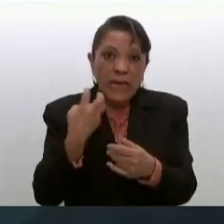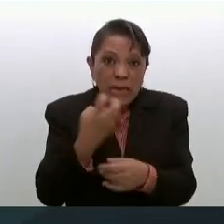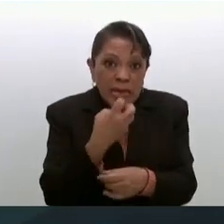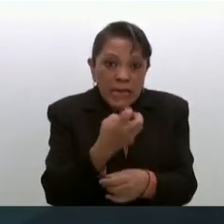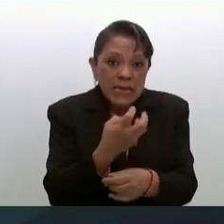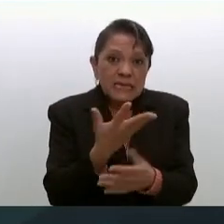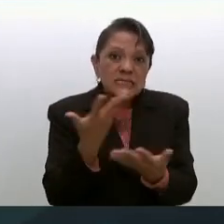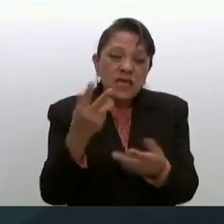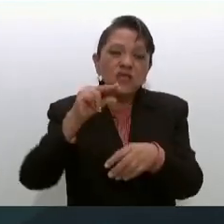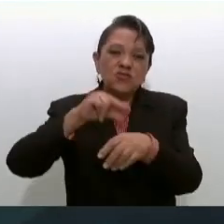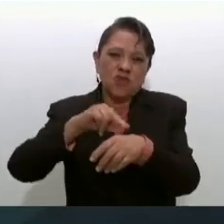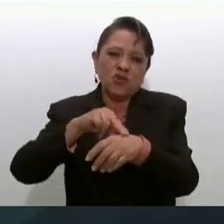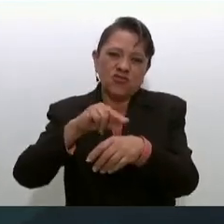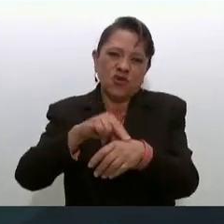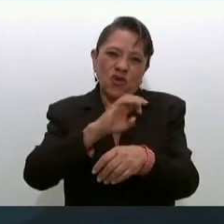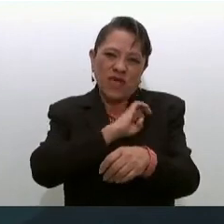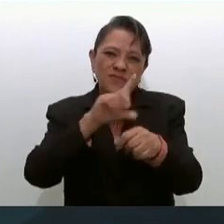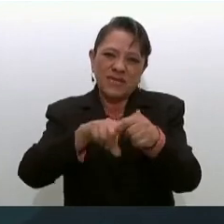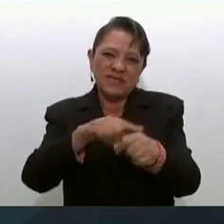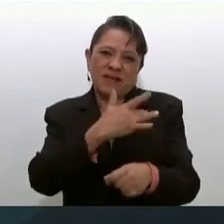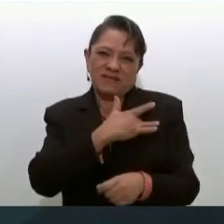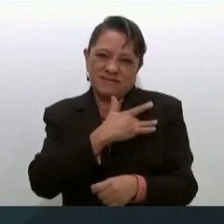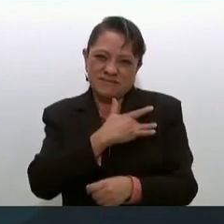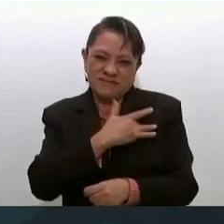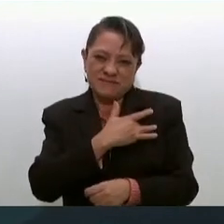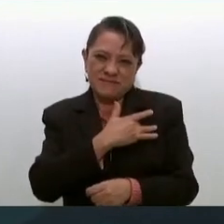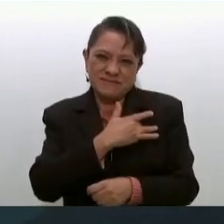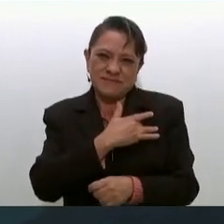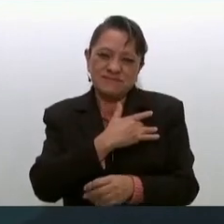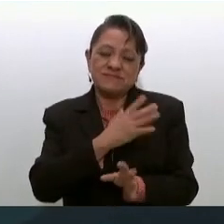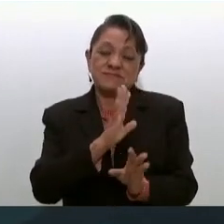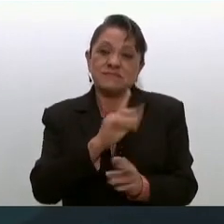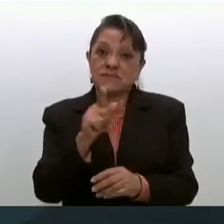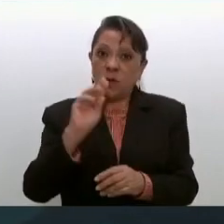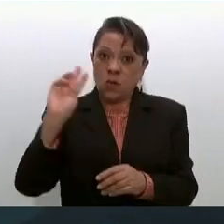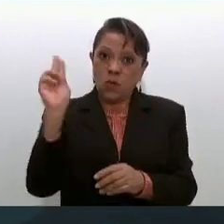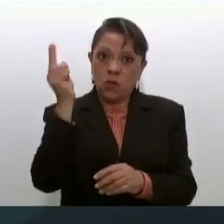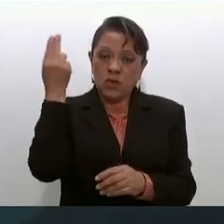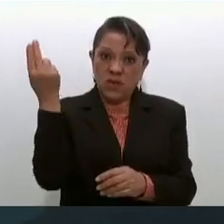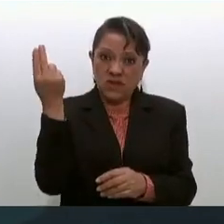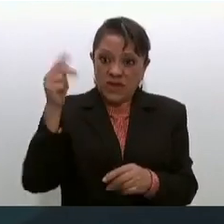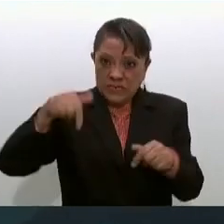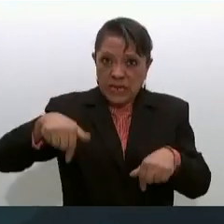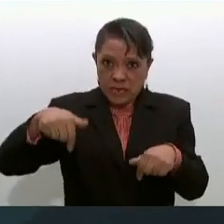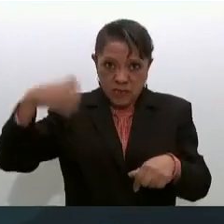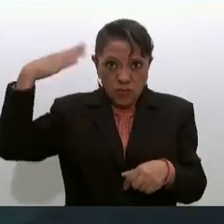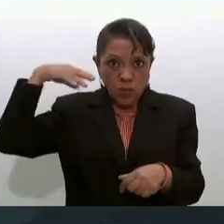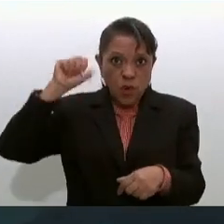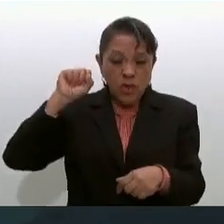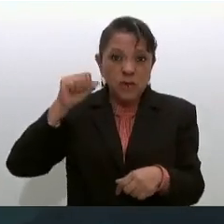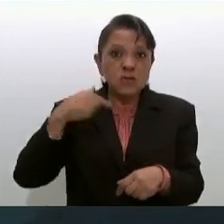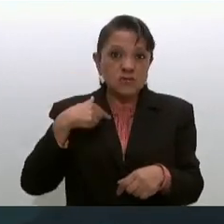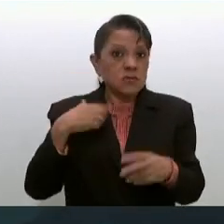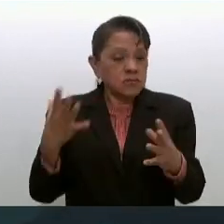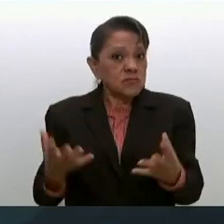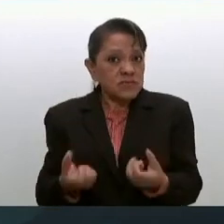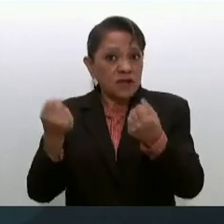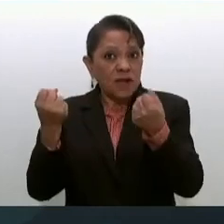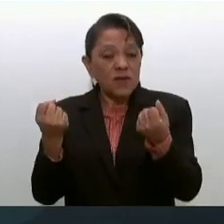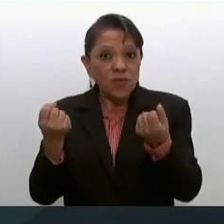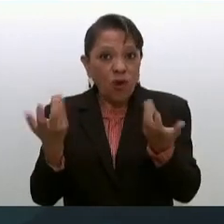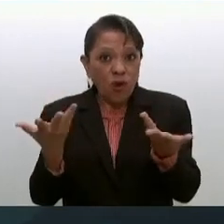cardiólogo de la universidad de aquí de Morelos un paisano